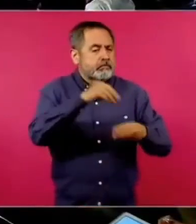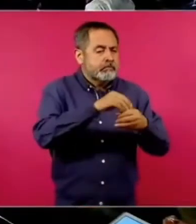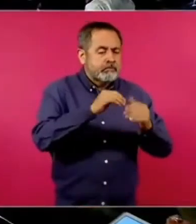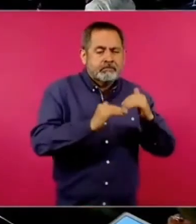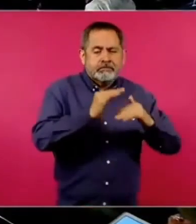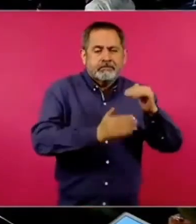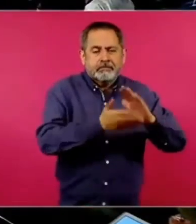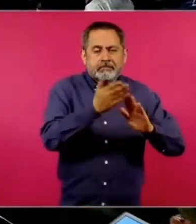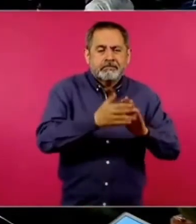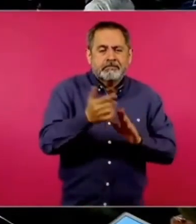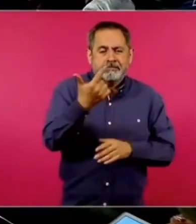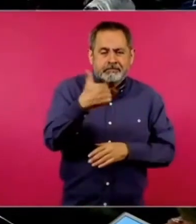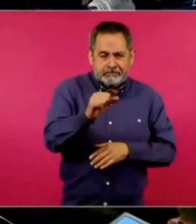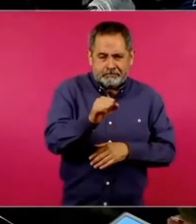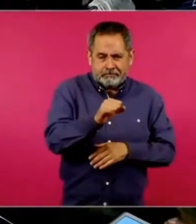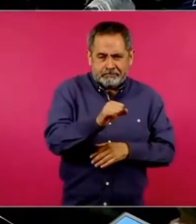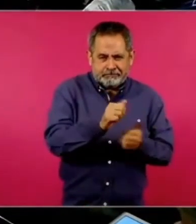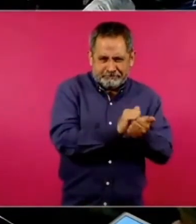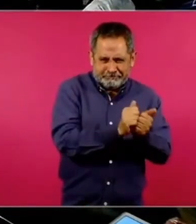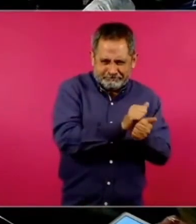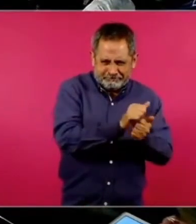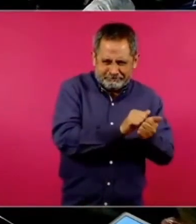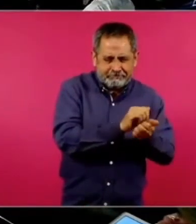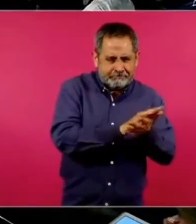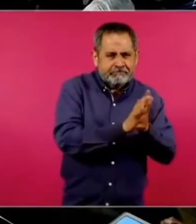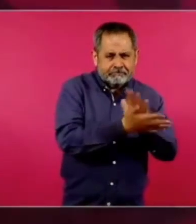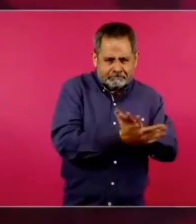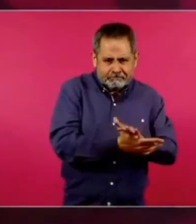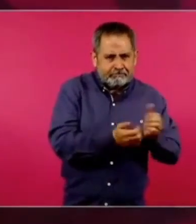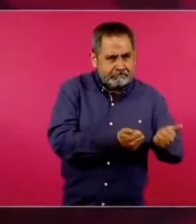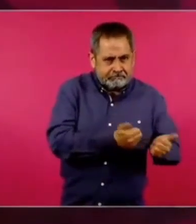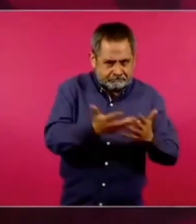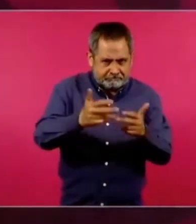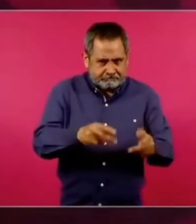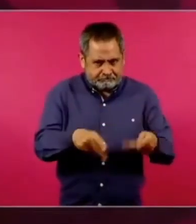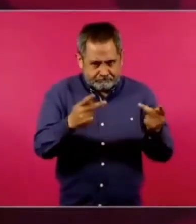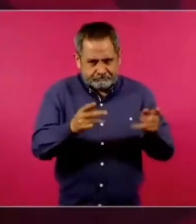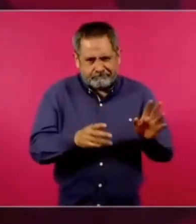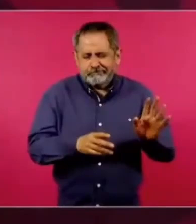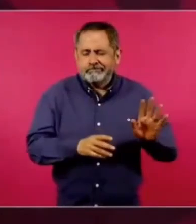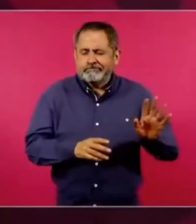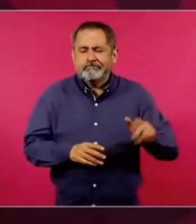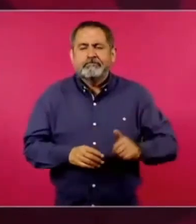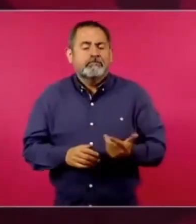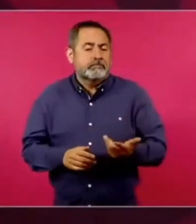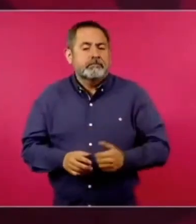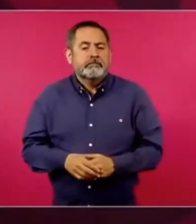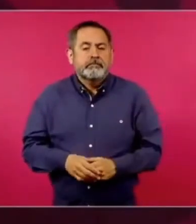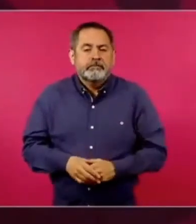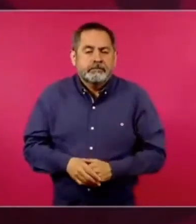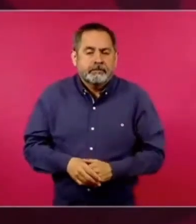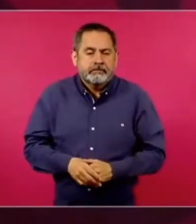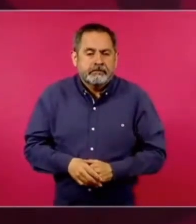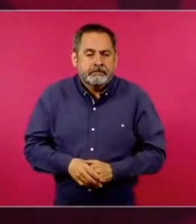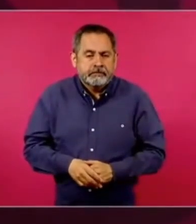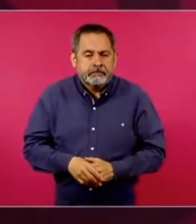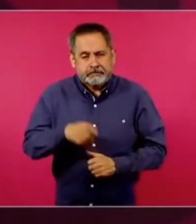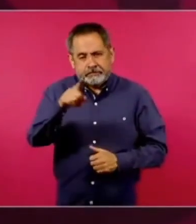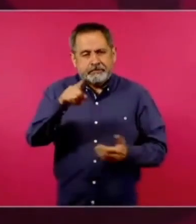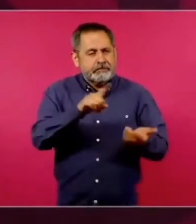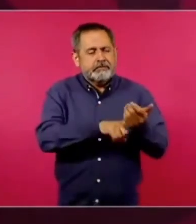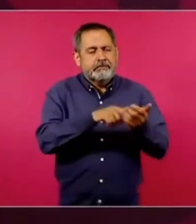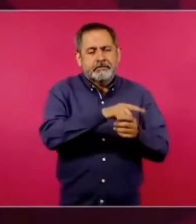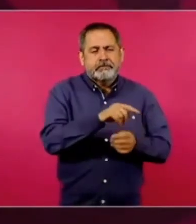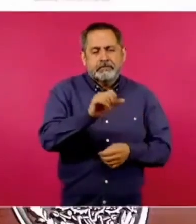en Altamira,